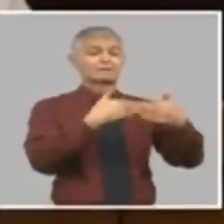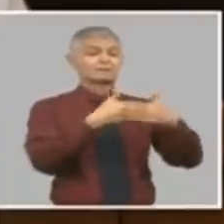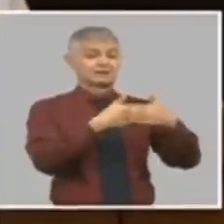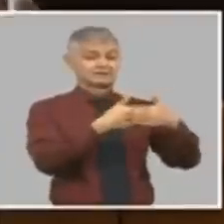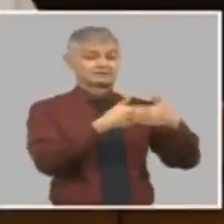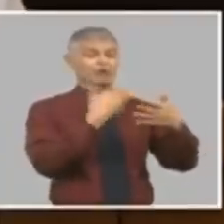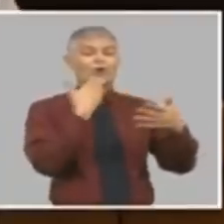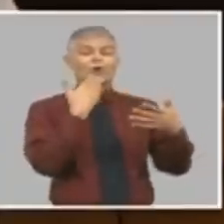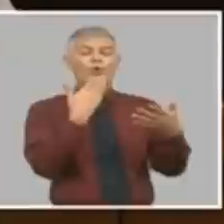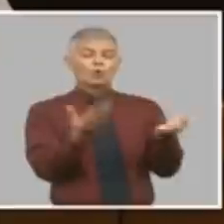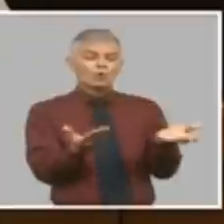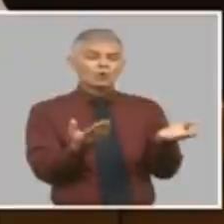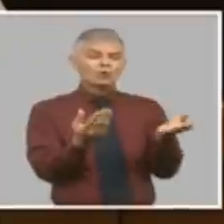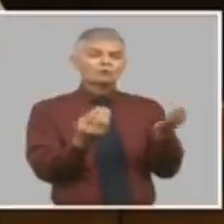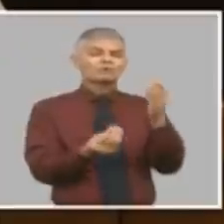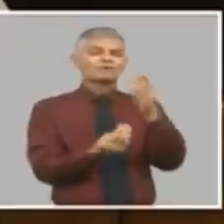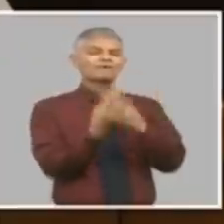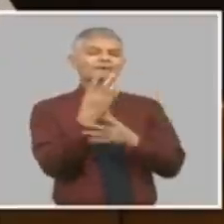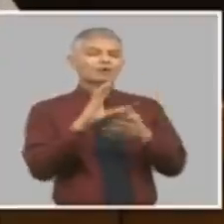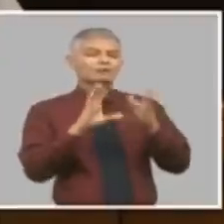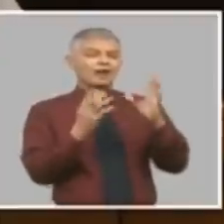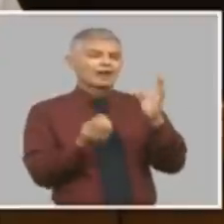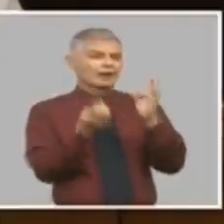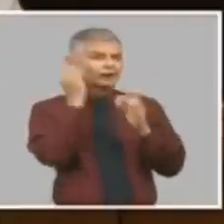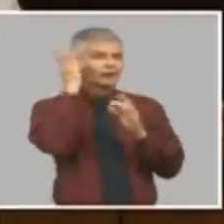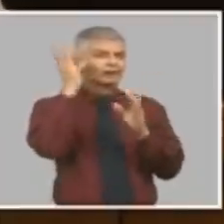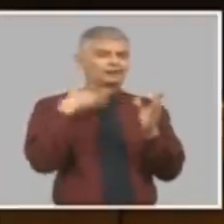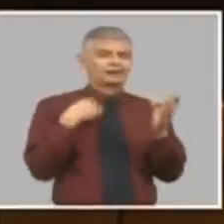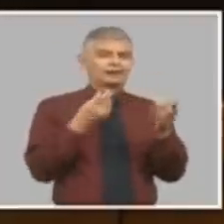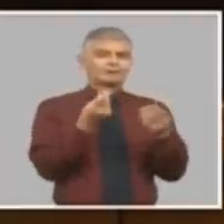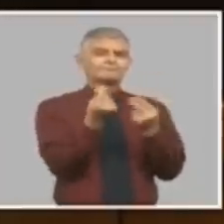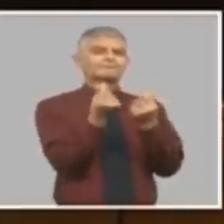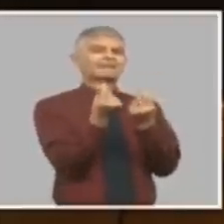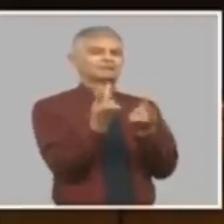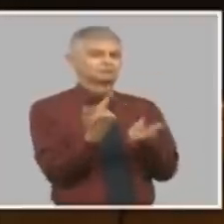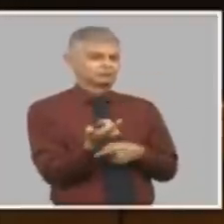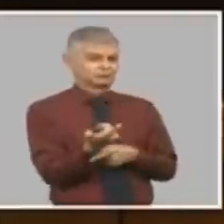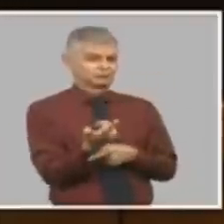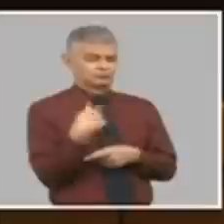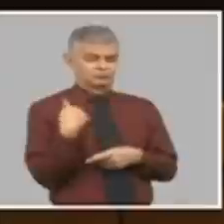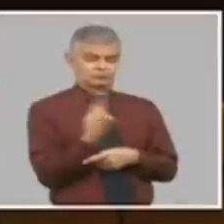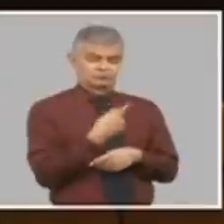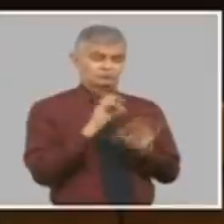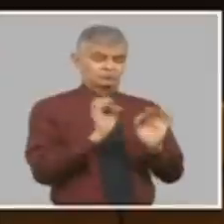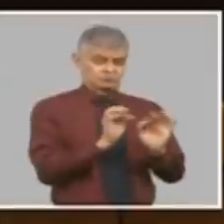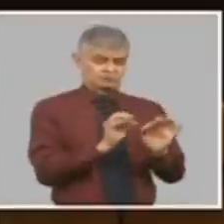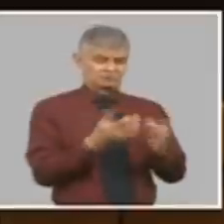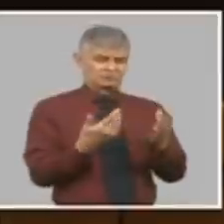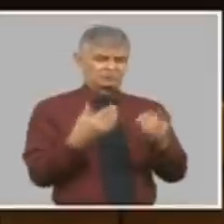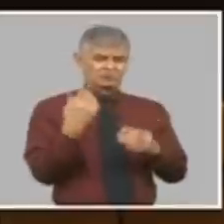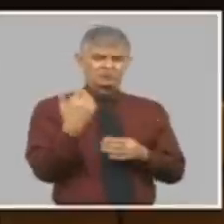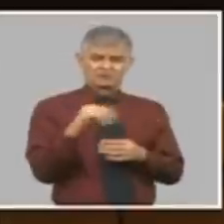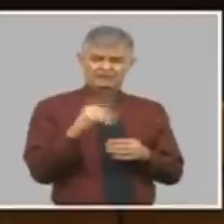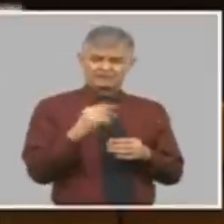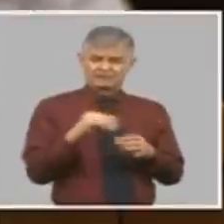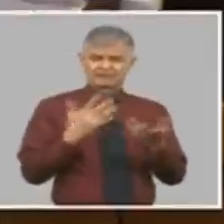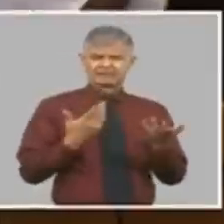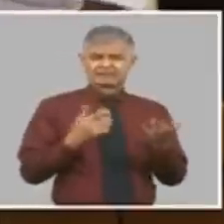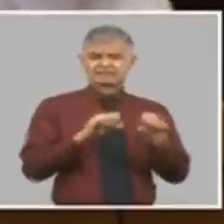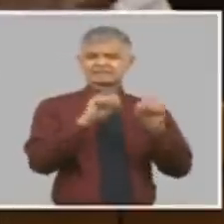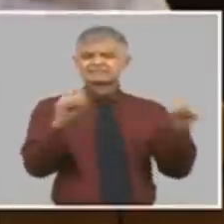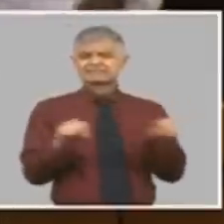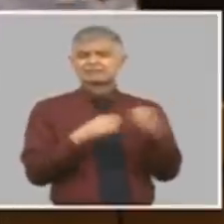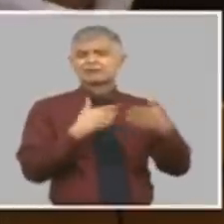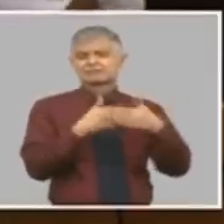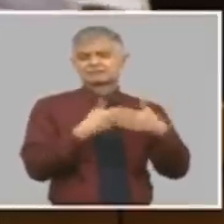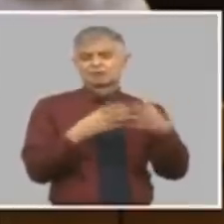cómo formar los precios nosotros hicimos un ejercicio con ese sistema empresarial un grupo